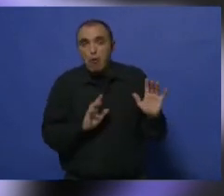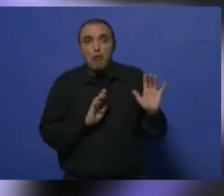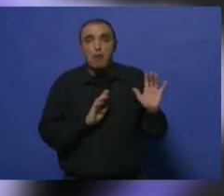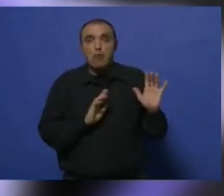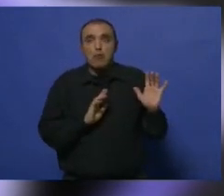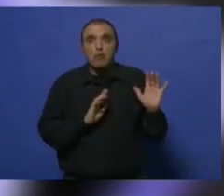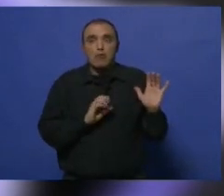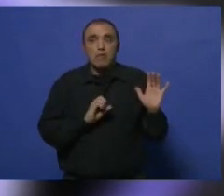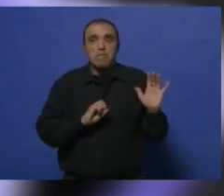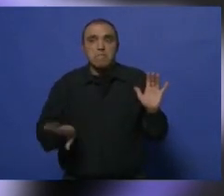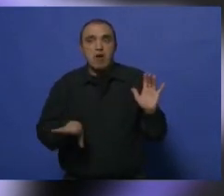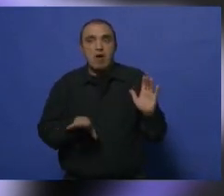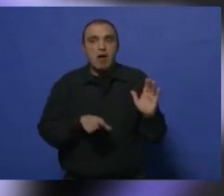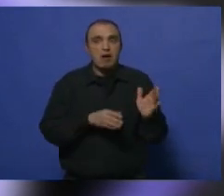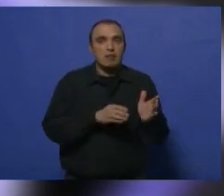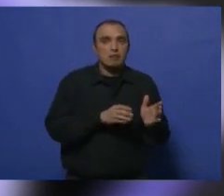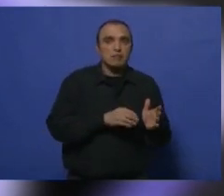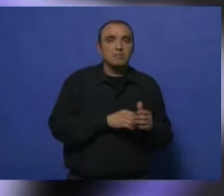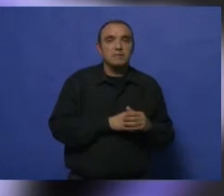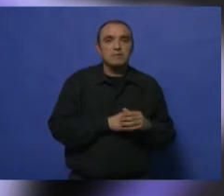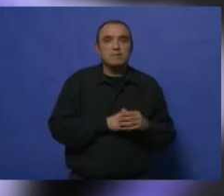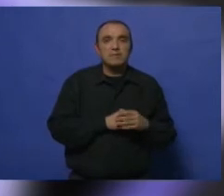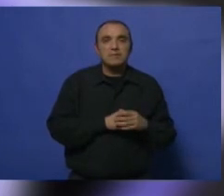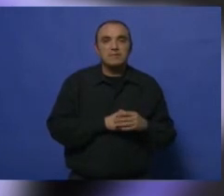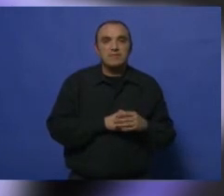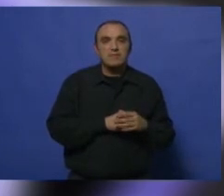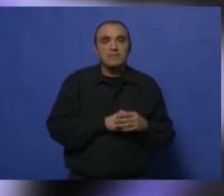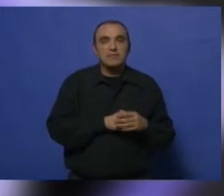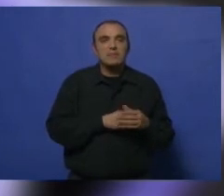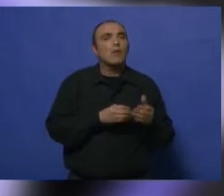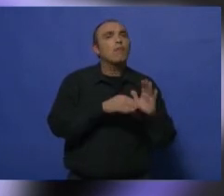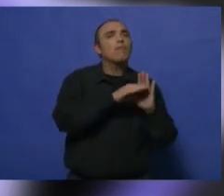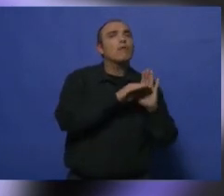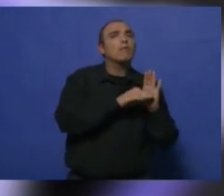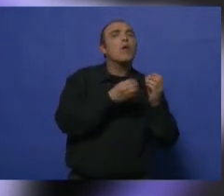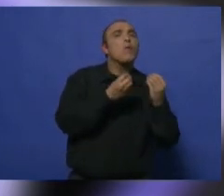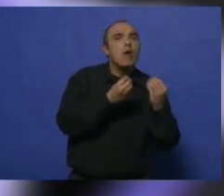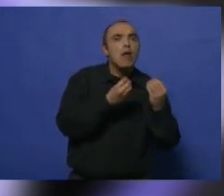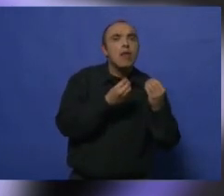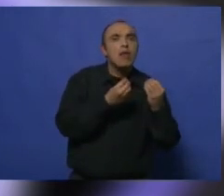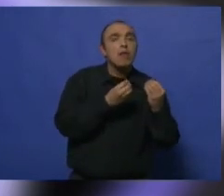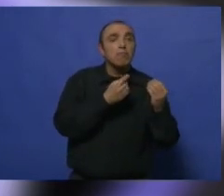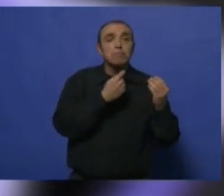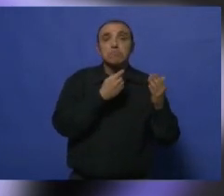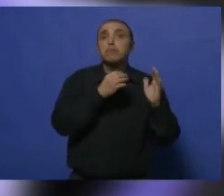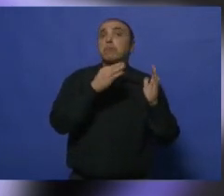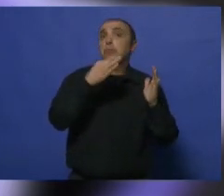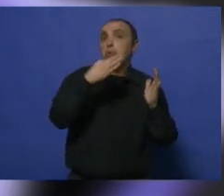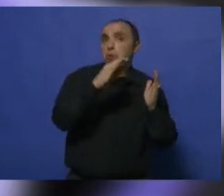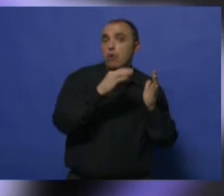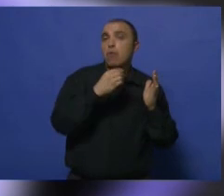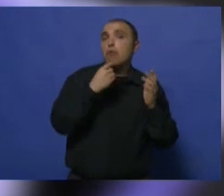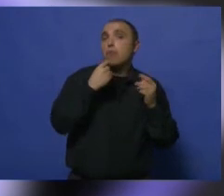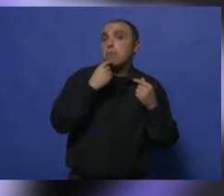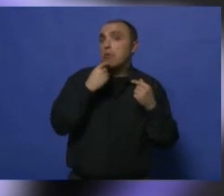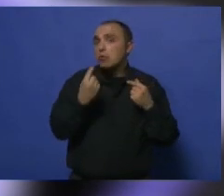suficiente para tratar una infección bacteriana como esta. Entonces, la consigna es consultar, tranquilos, digamos. A veces, en la consulta tampoco hace